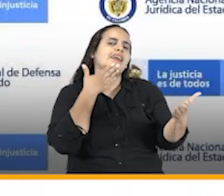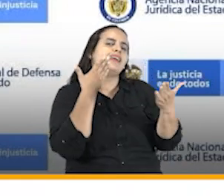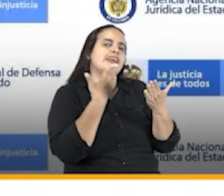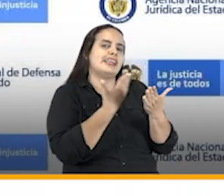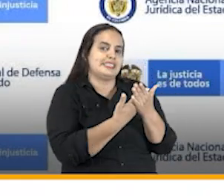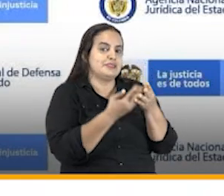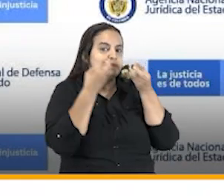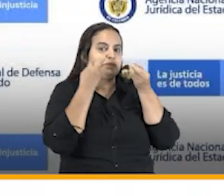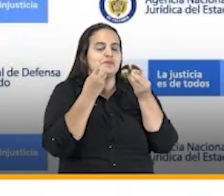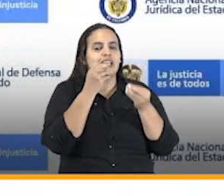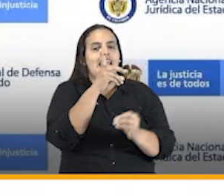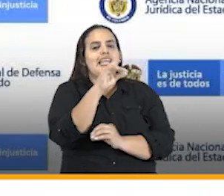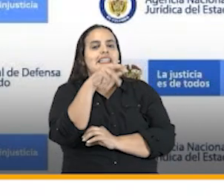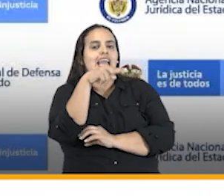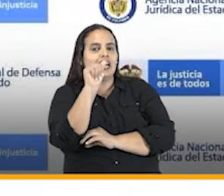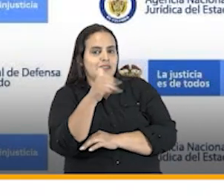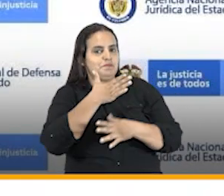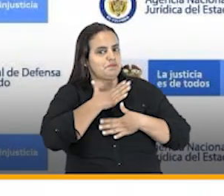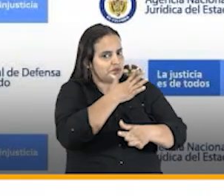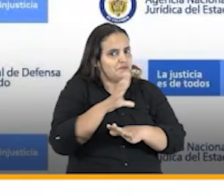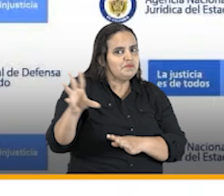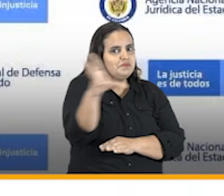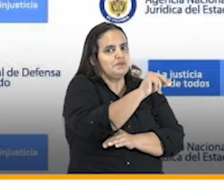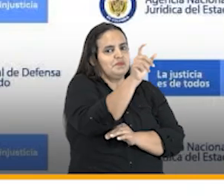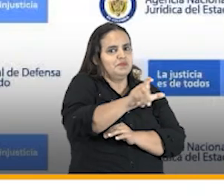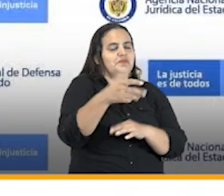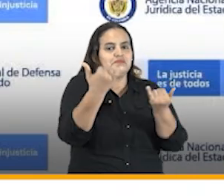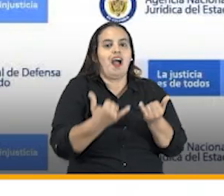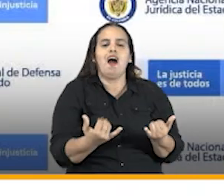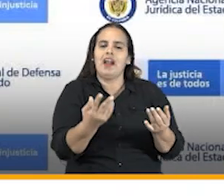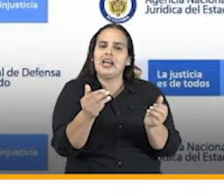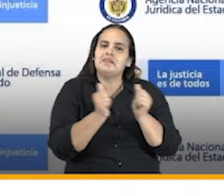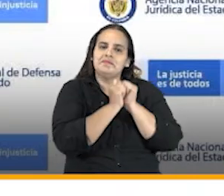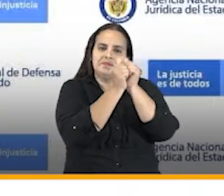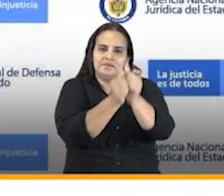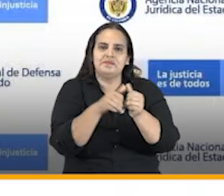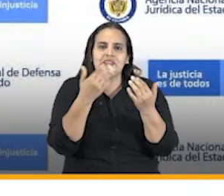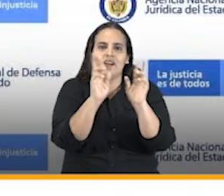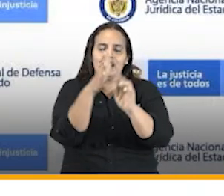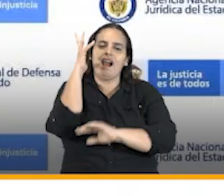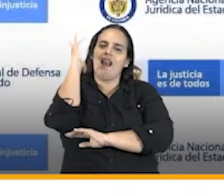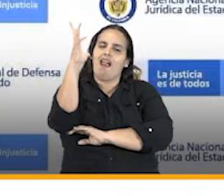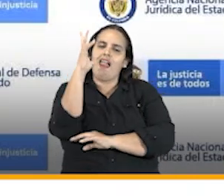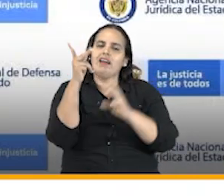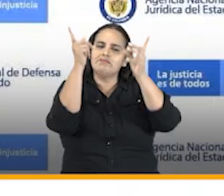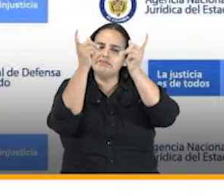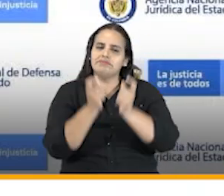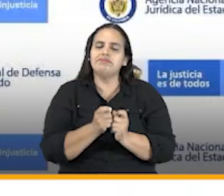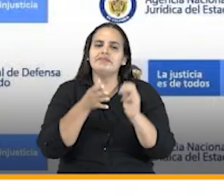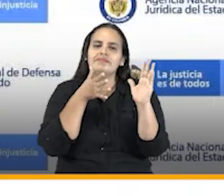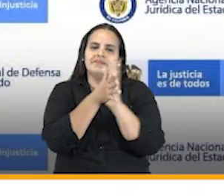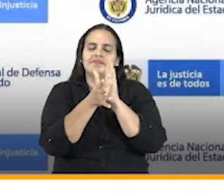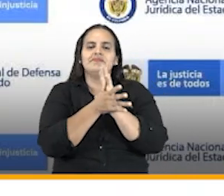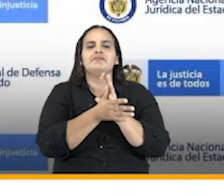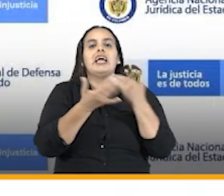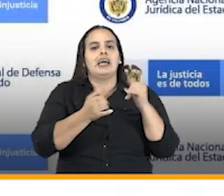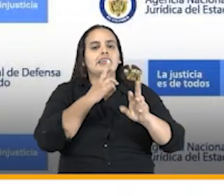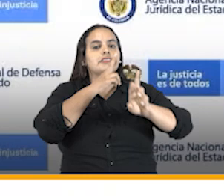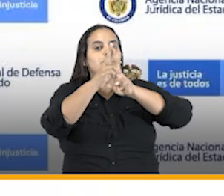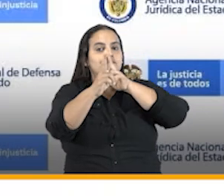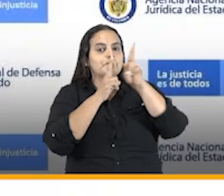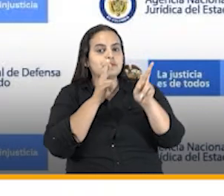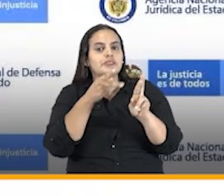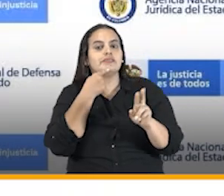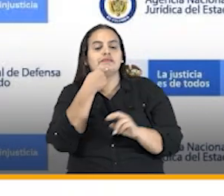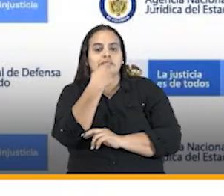Muchas gracias Diana un saludo a todas las personas que nos están acompañando en esta rendición de cuentas contestar la